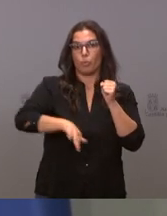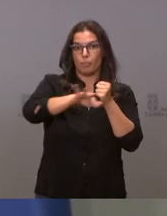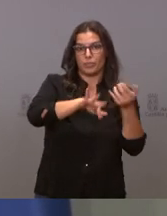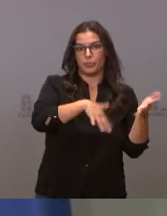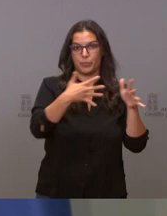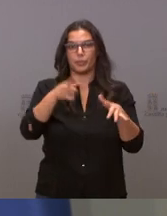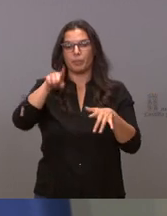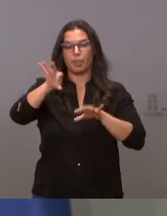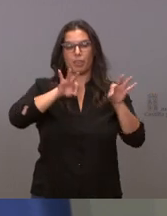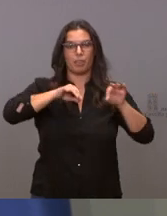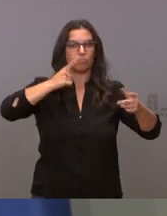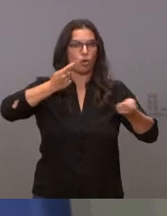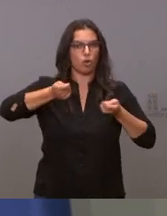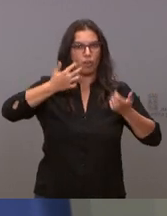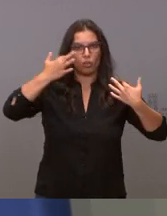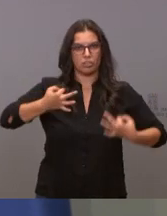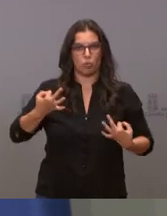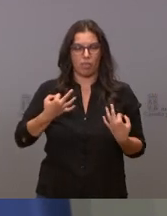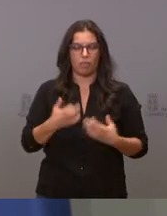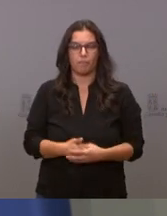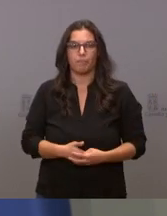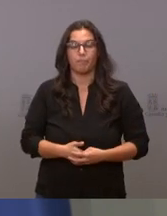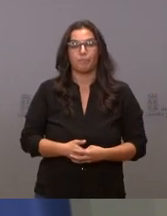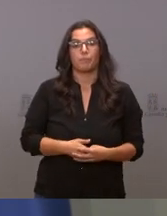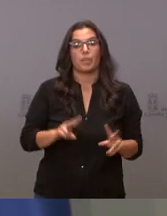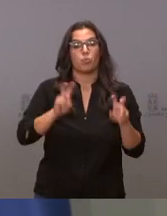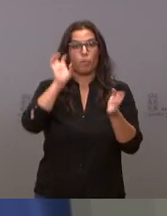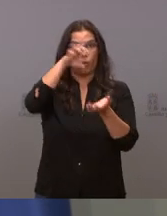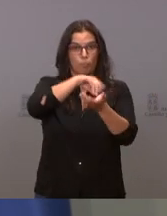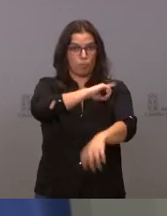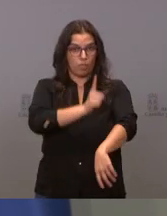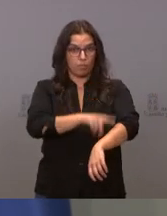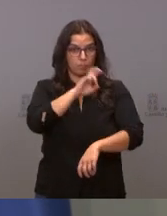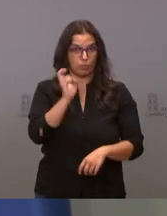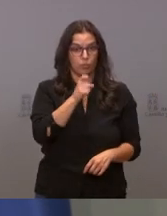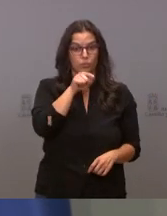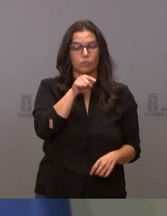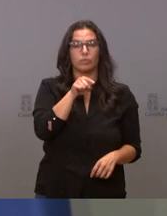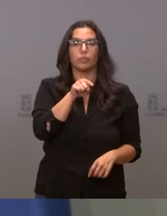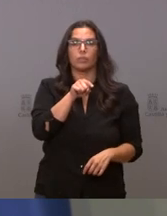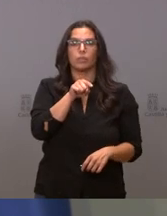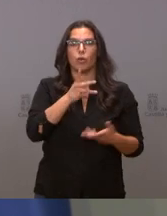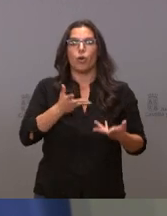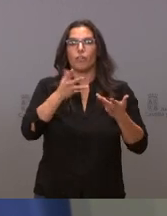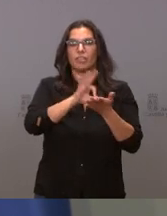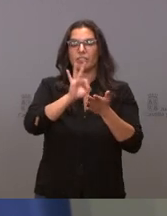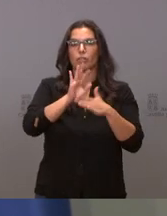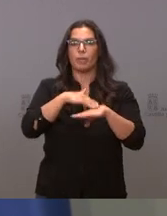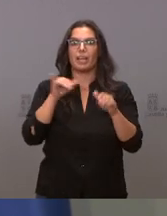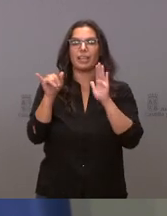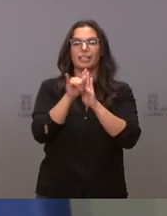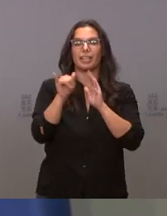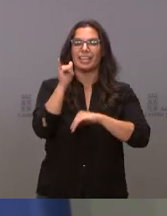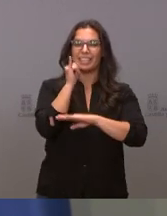facultativa y la coordinación de seguridad y salud. Esta nueva infraestructura va a dar servicio al Instituto de